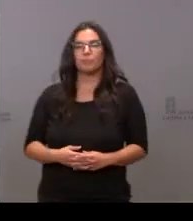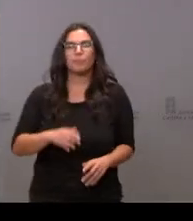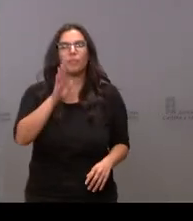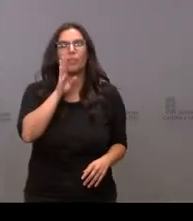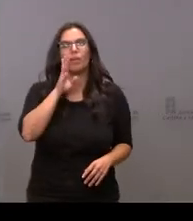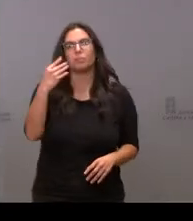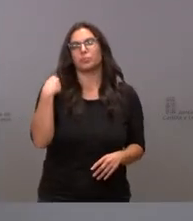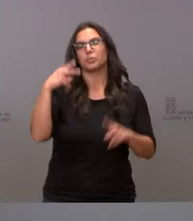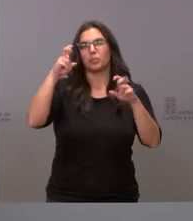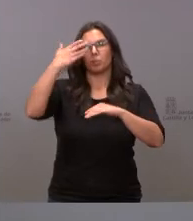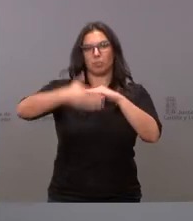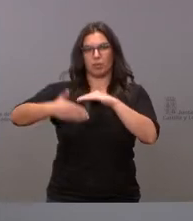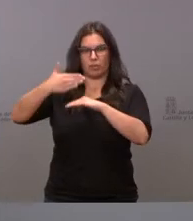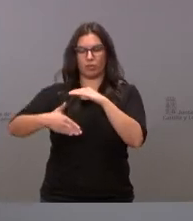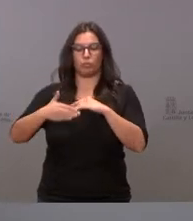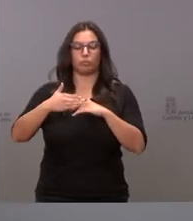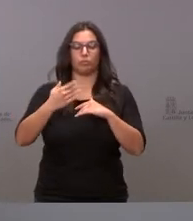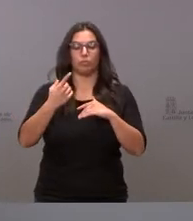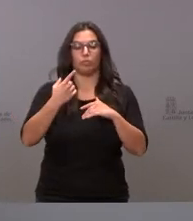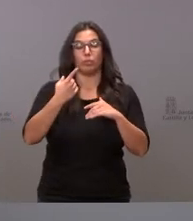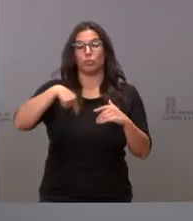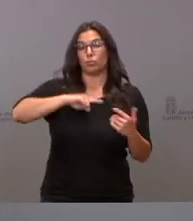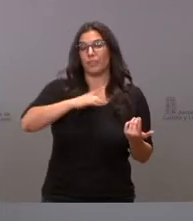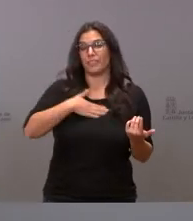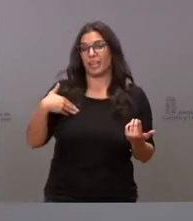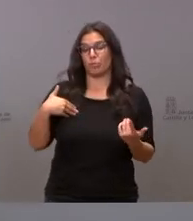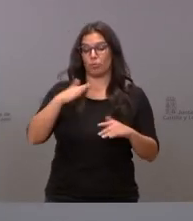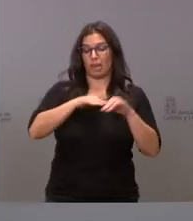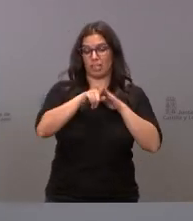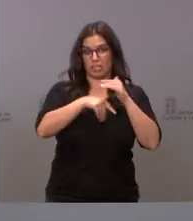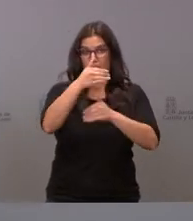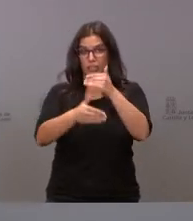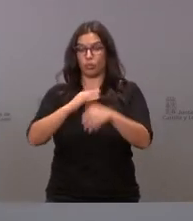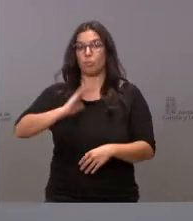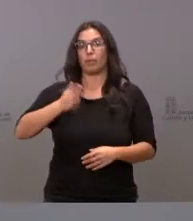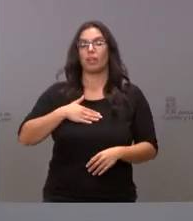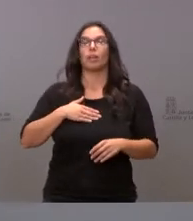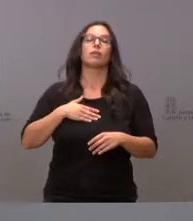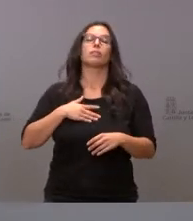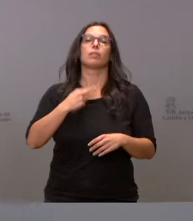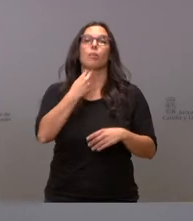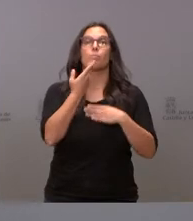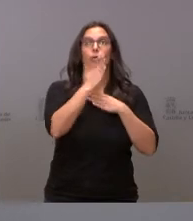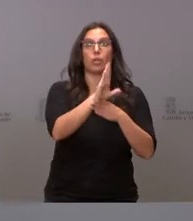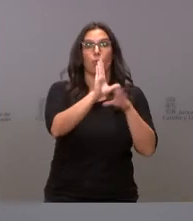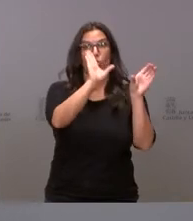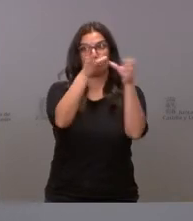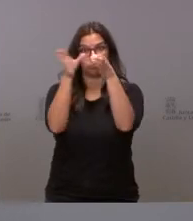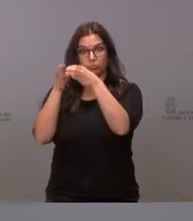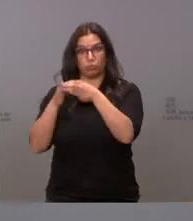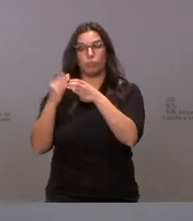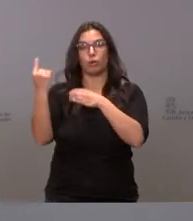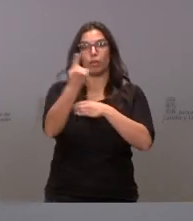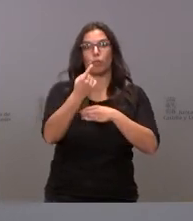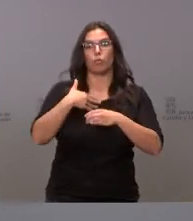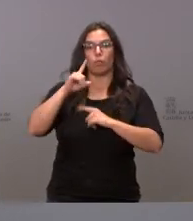para lo que queda en el trámite parlamentario la idea nuestra es que mañana en junta de portavoces de las Cortes de Castilla y León pudiera incluirse en el orden del día